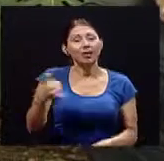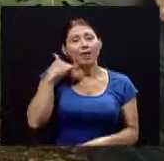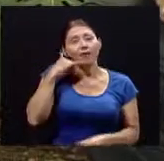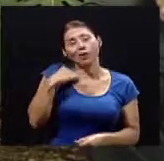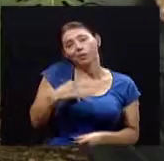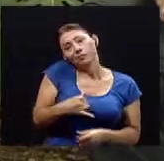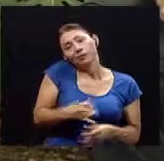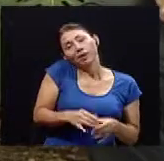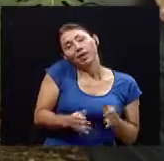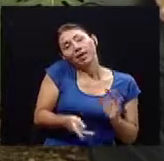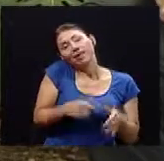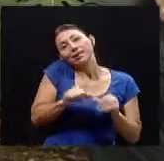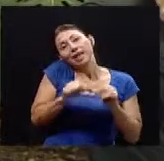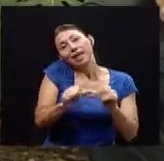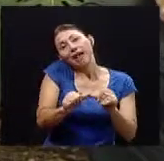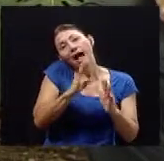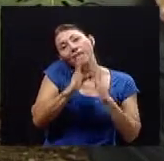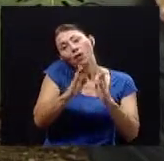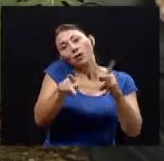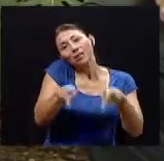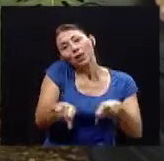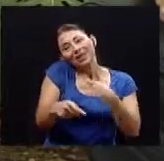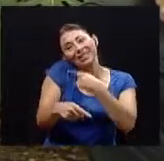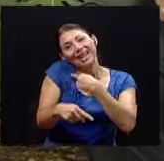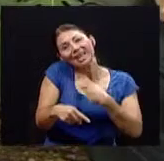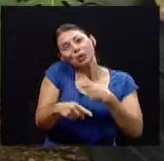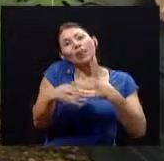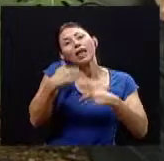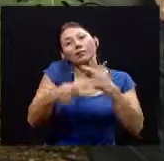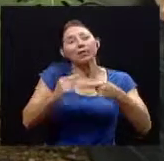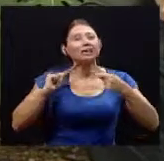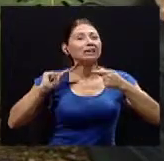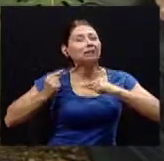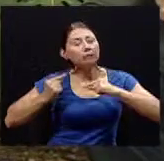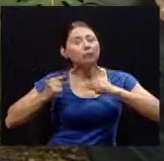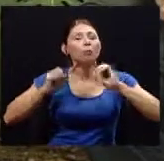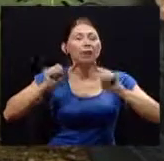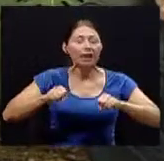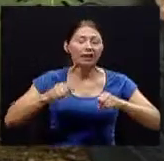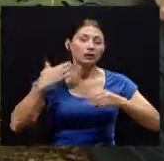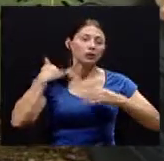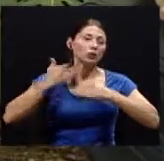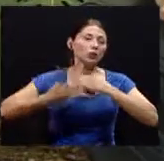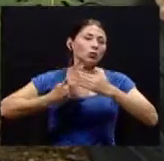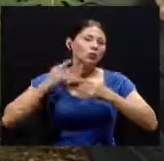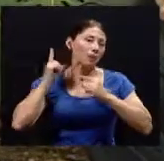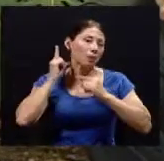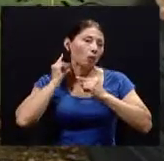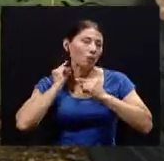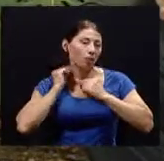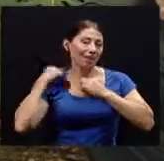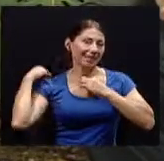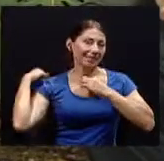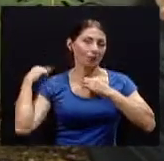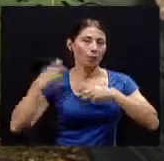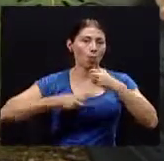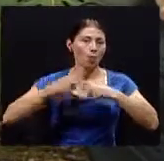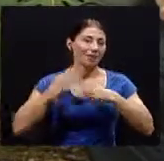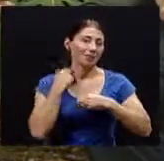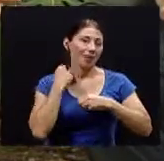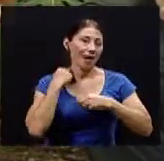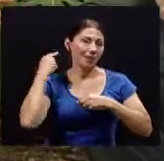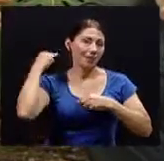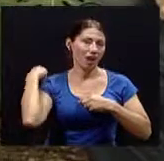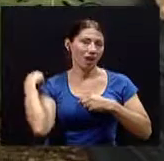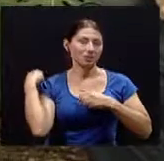entonces por ejemplo en lo que es la tecnología también existen las diademas que a la mayoría de la gente no les